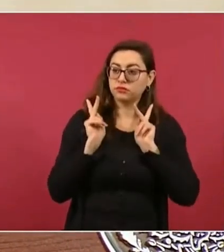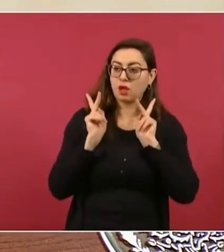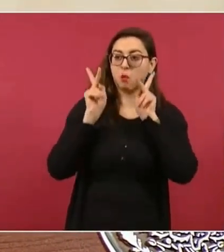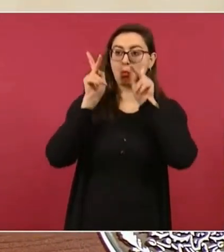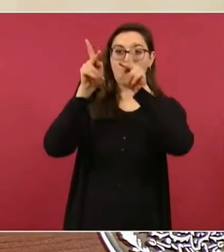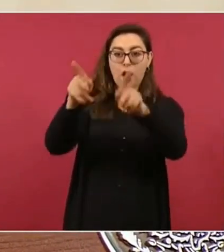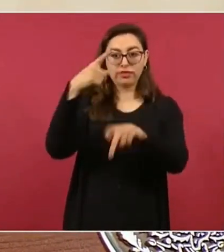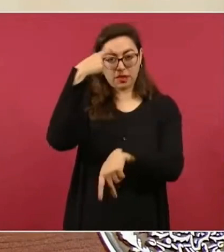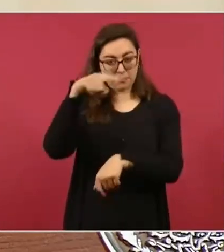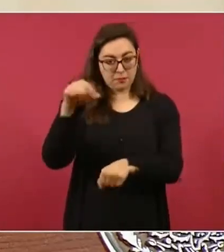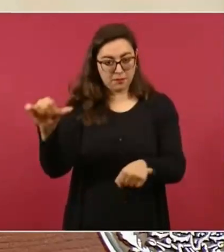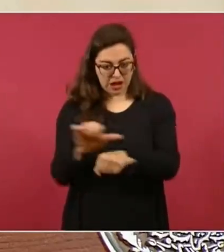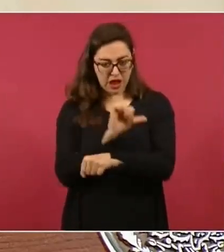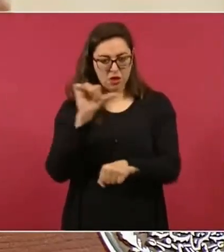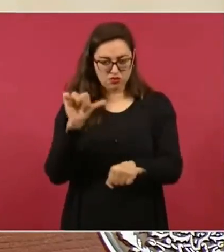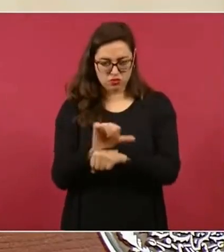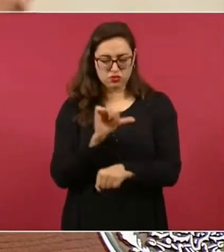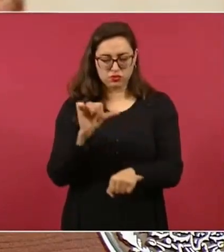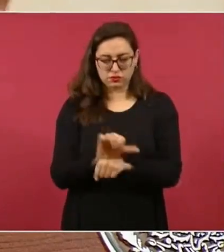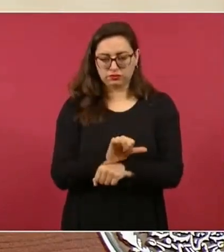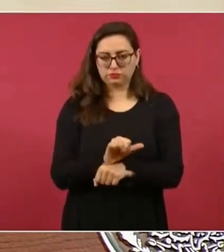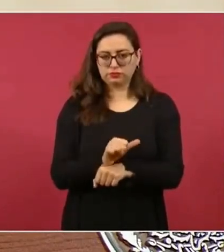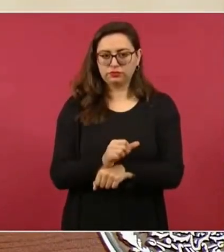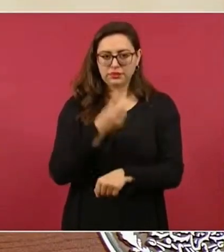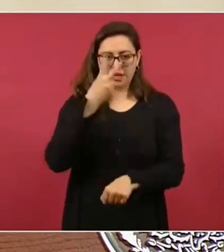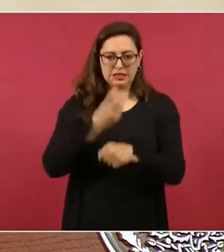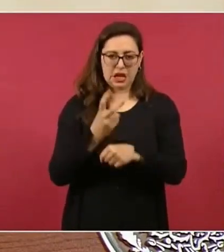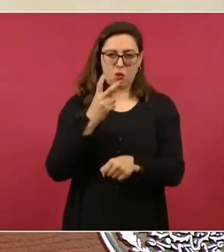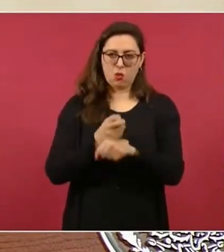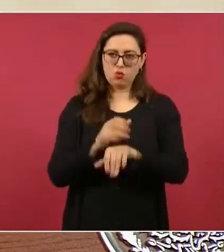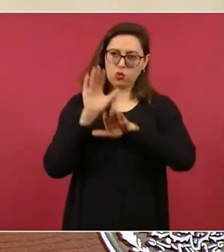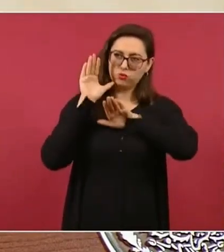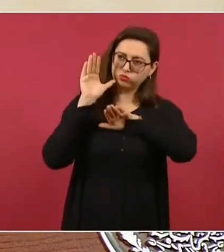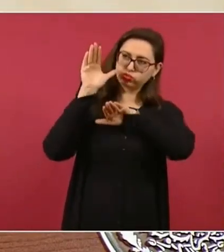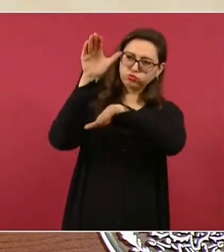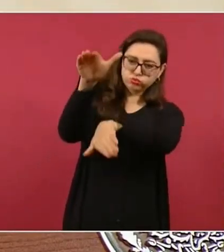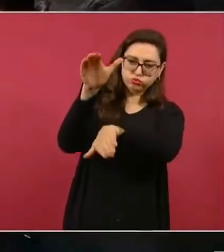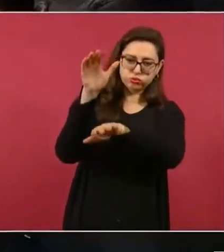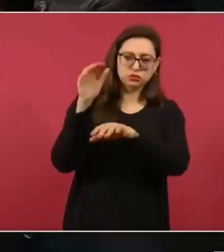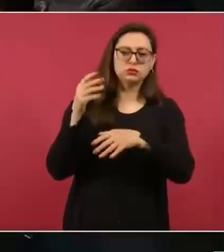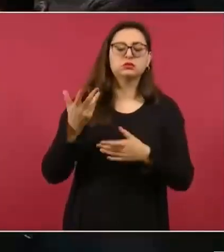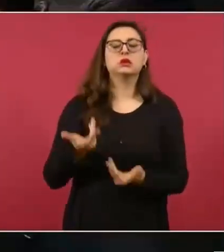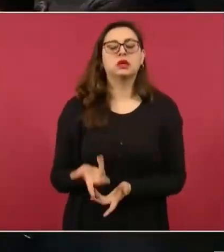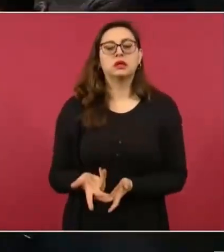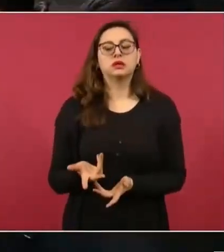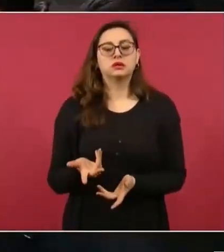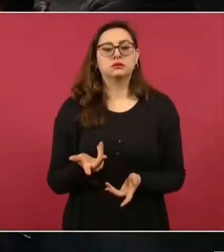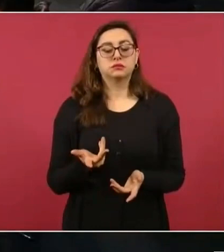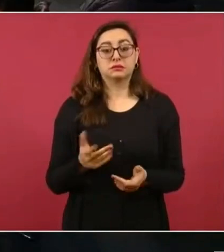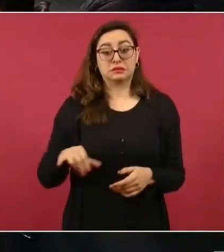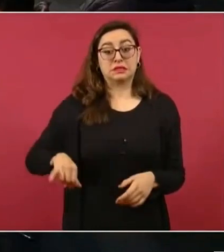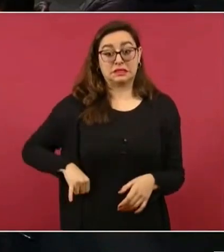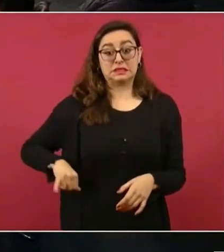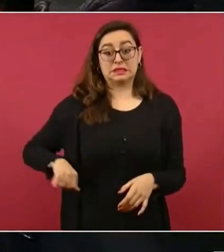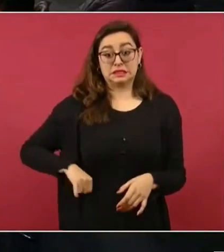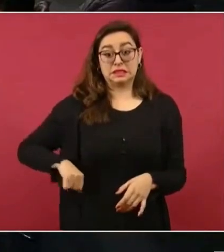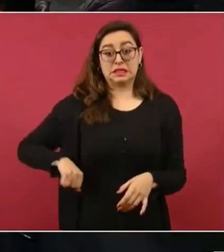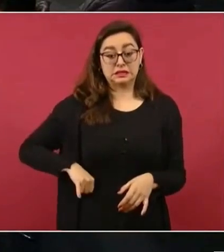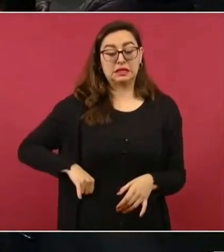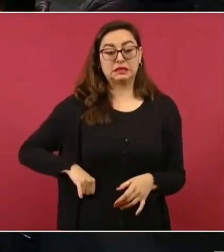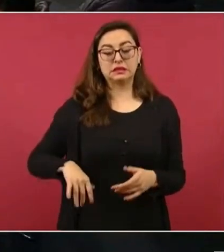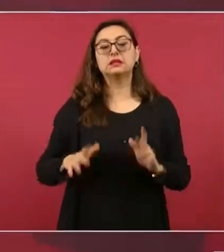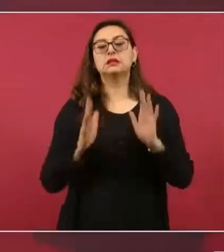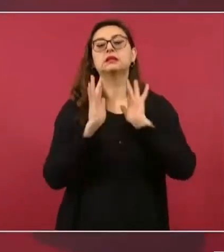ya se hablaba de eso, Gutiérrez Livó,